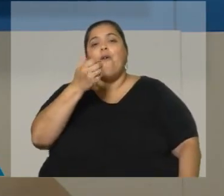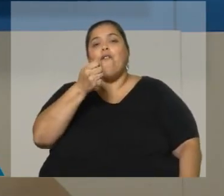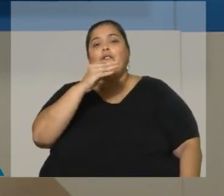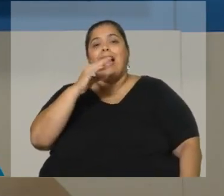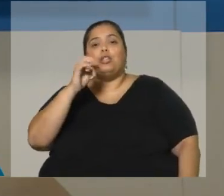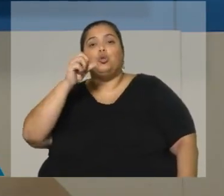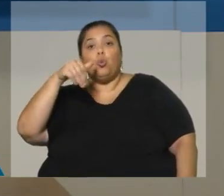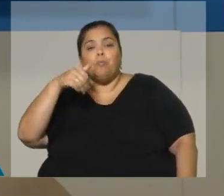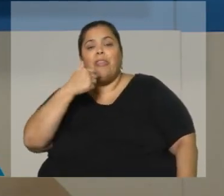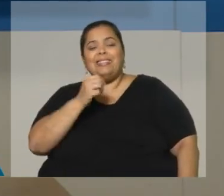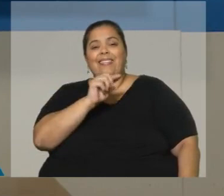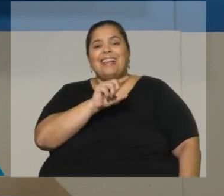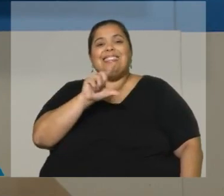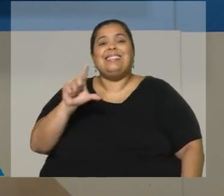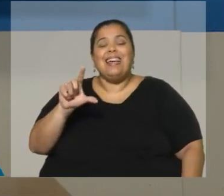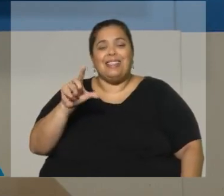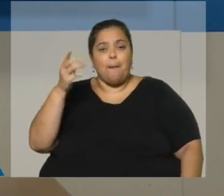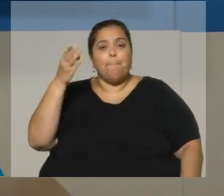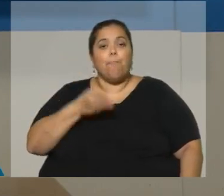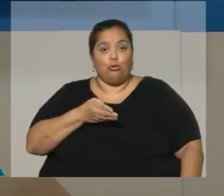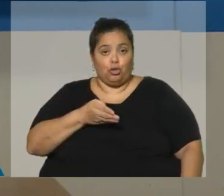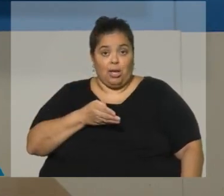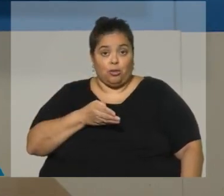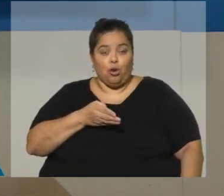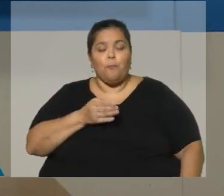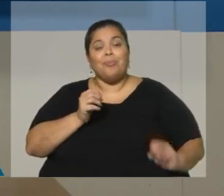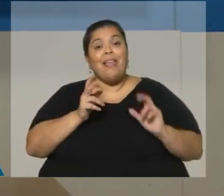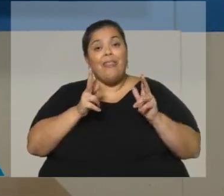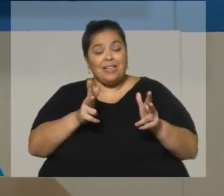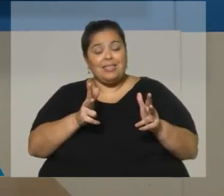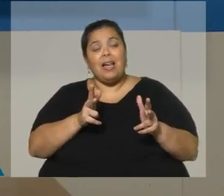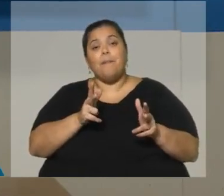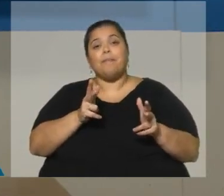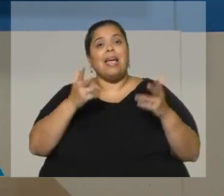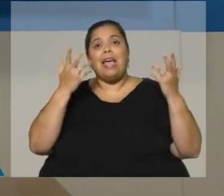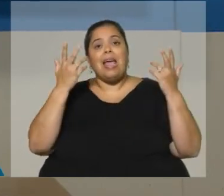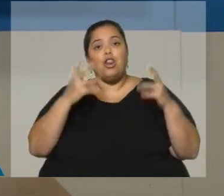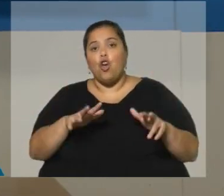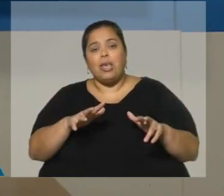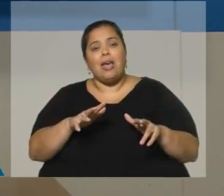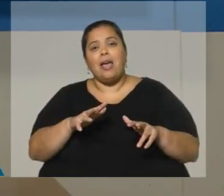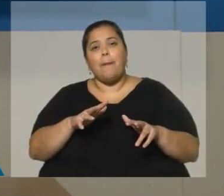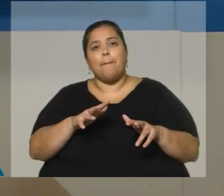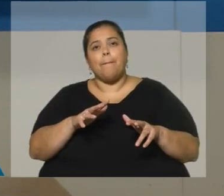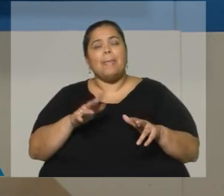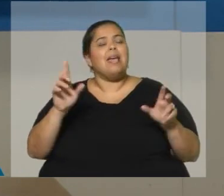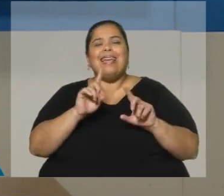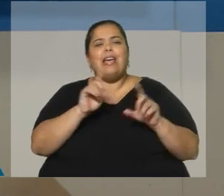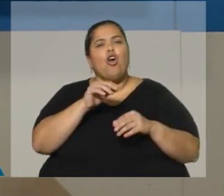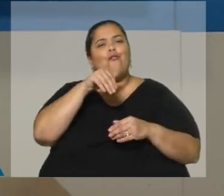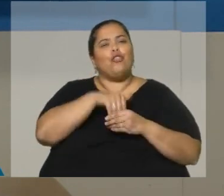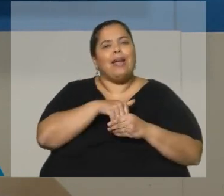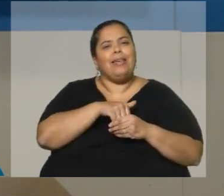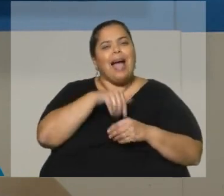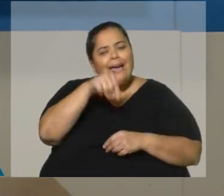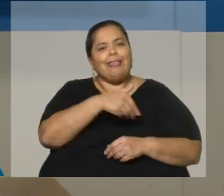hay un 17%, creo que es de facto, que dice que no quiere que... No votaría al actual gobierno,